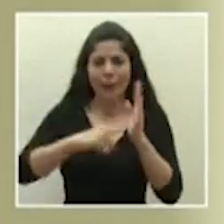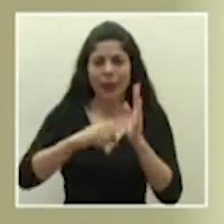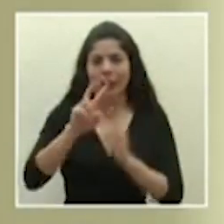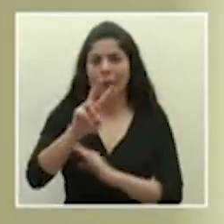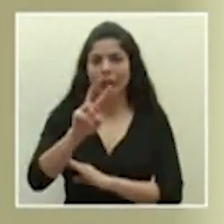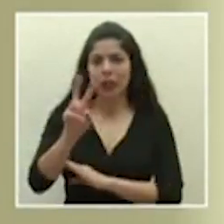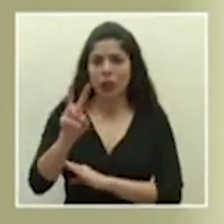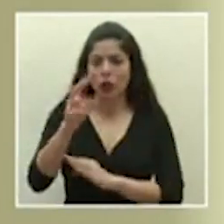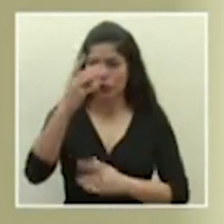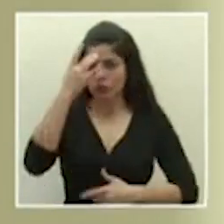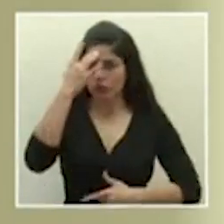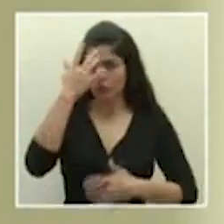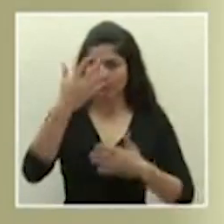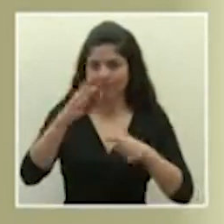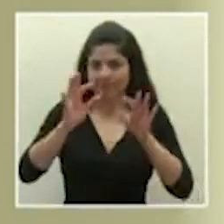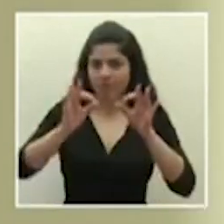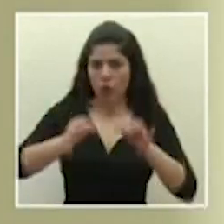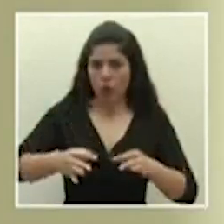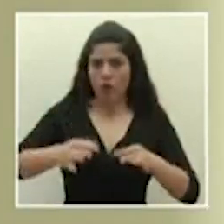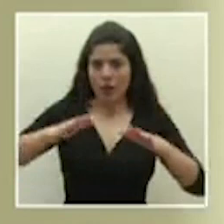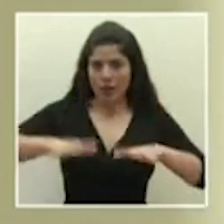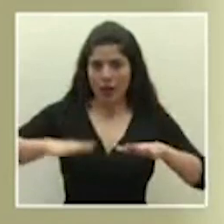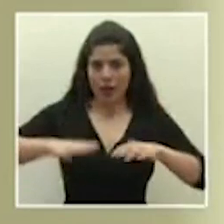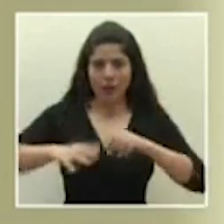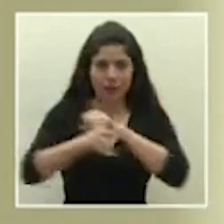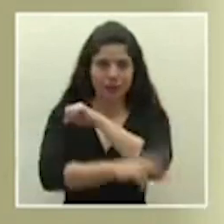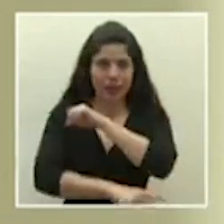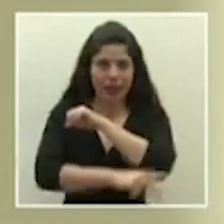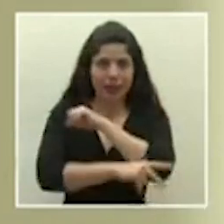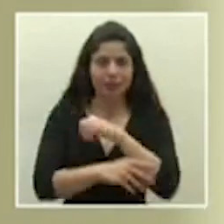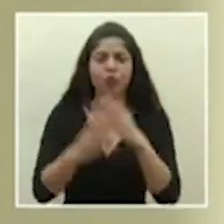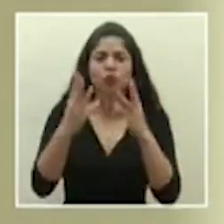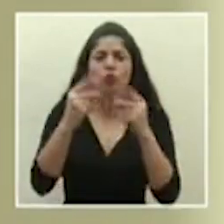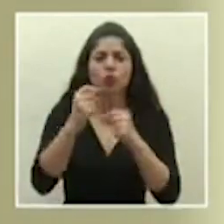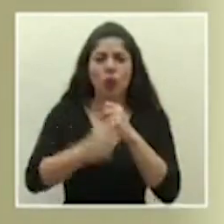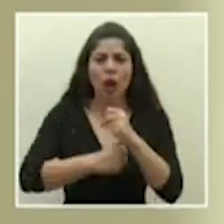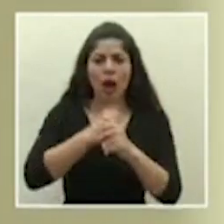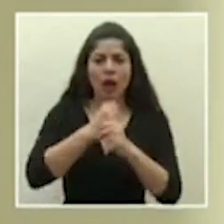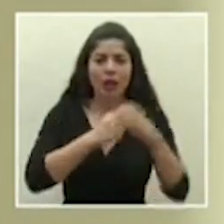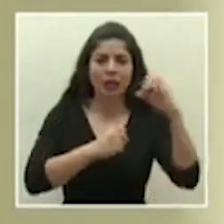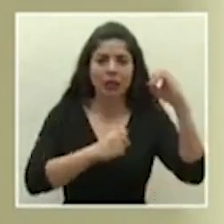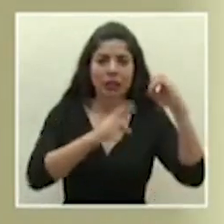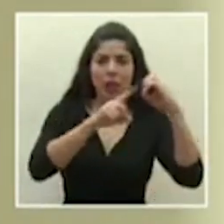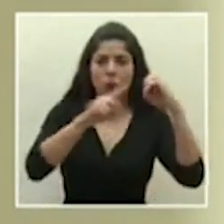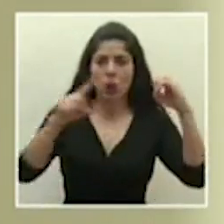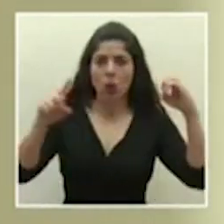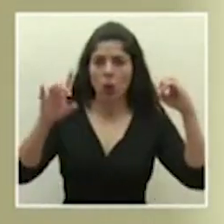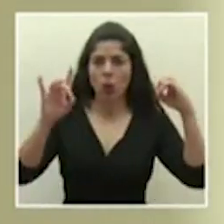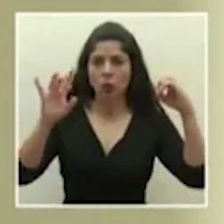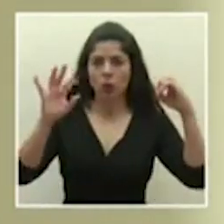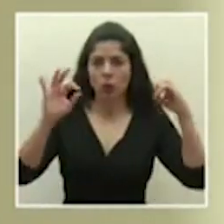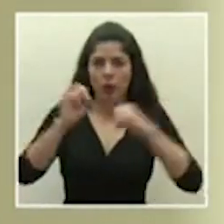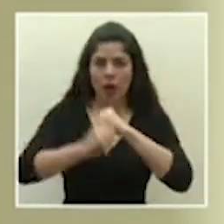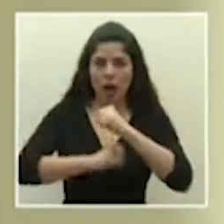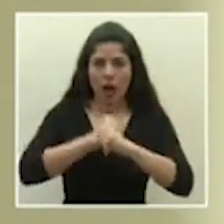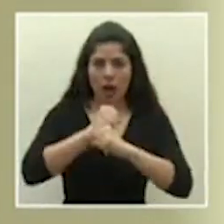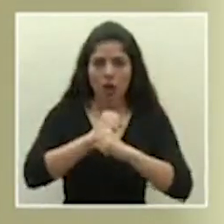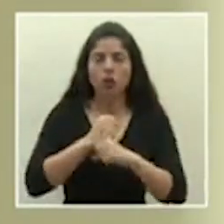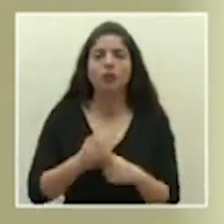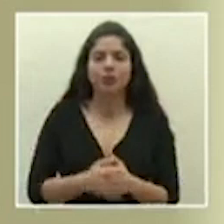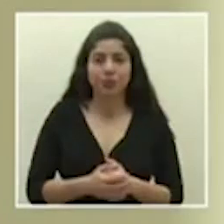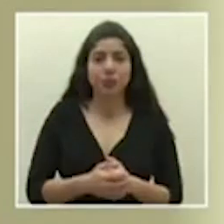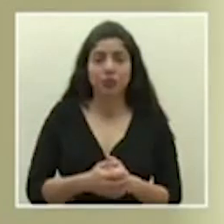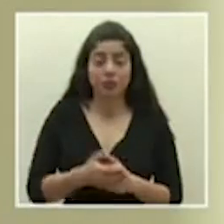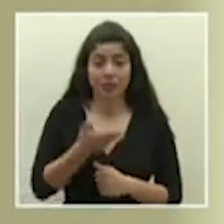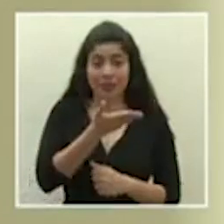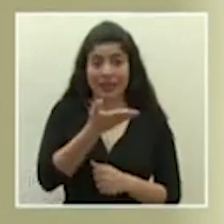casos que se han confirmado en nuestro territorio con un rango de edad que va desde los 0 hasta los 89 años. Tenemos en